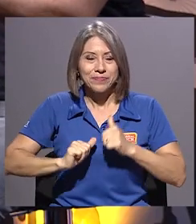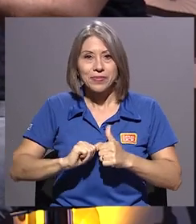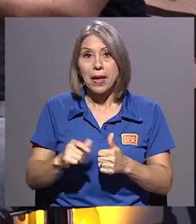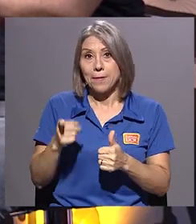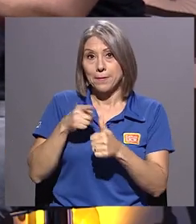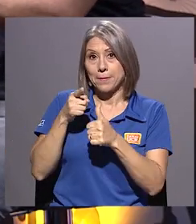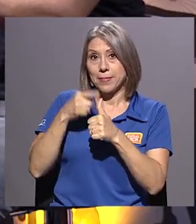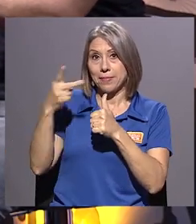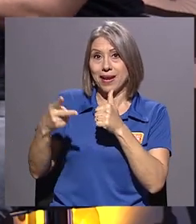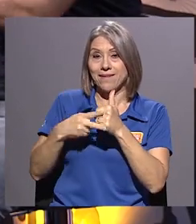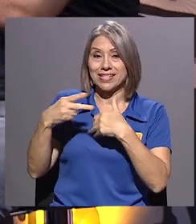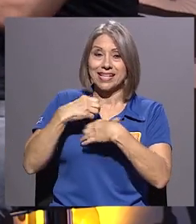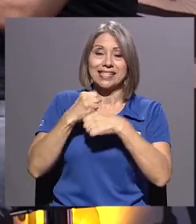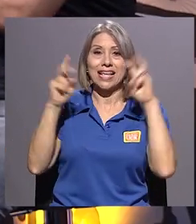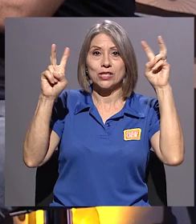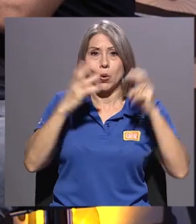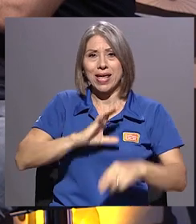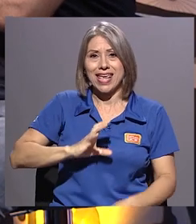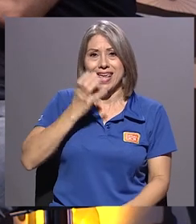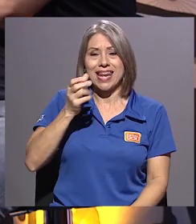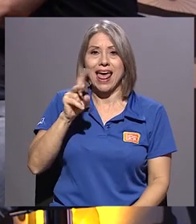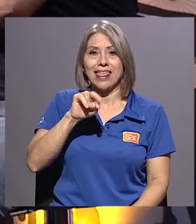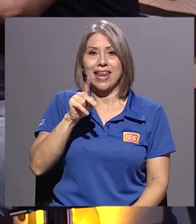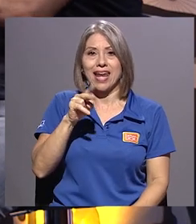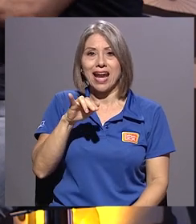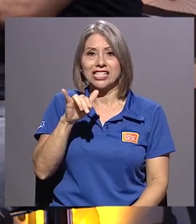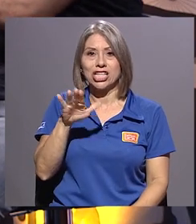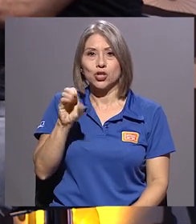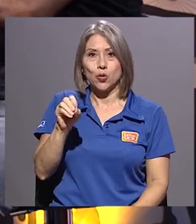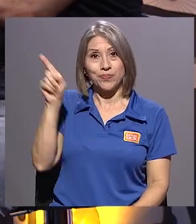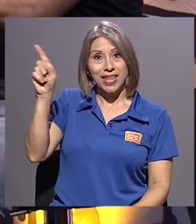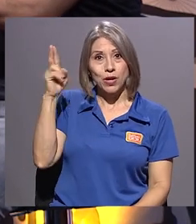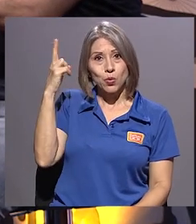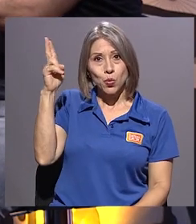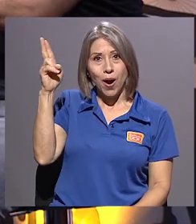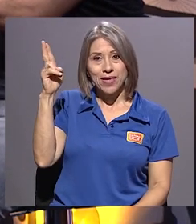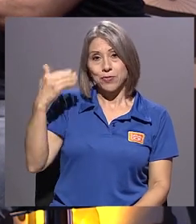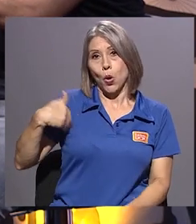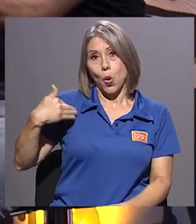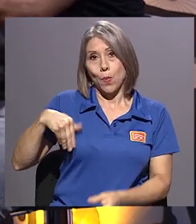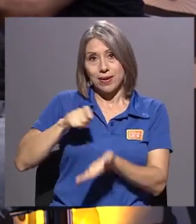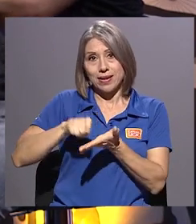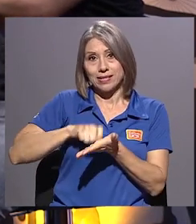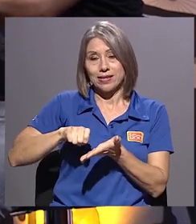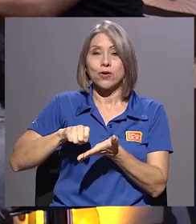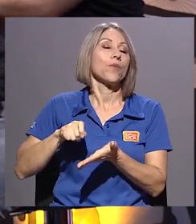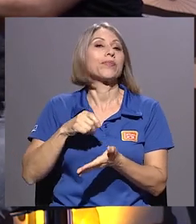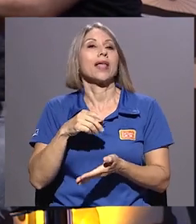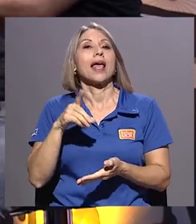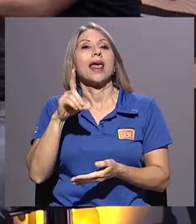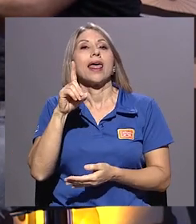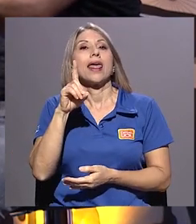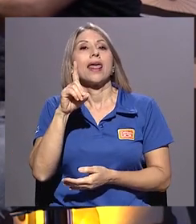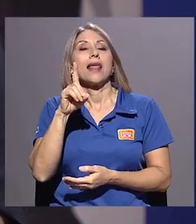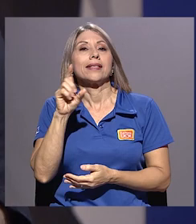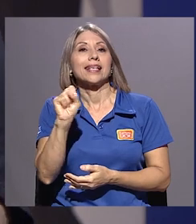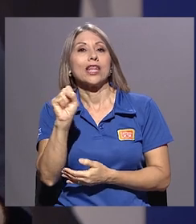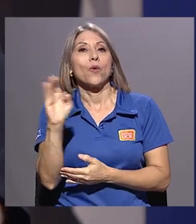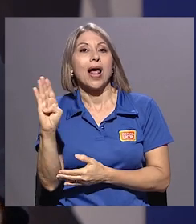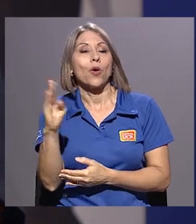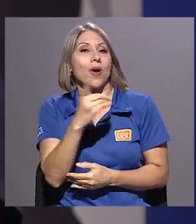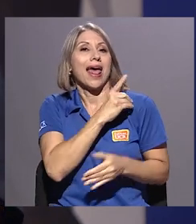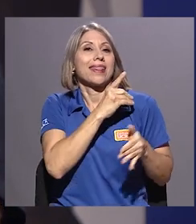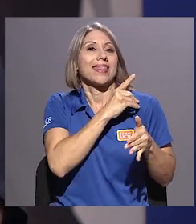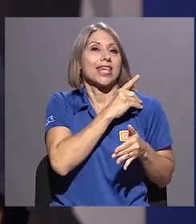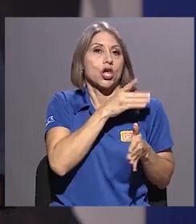que se hizo La ira de Narciso en Uruguay, Sergio Blanco la dirigió con Gabriel Calderón, que es